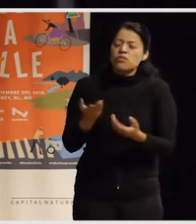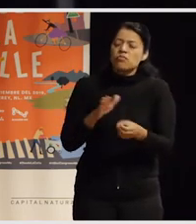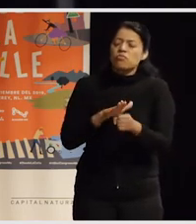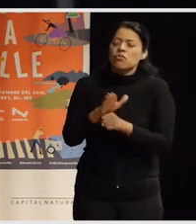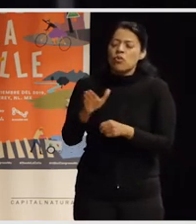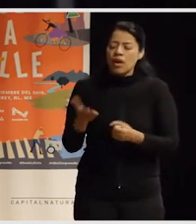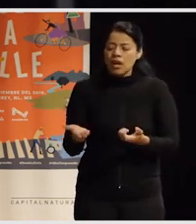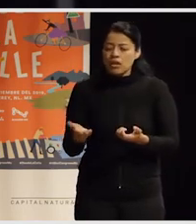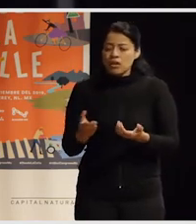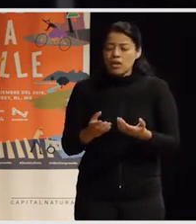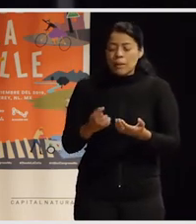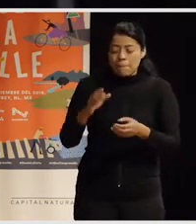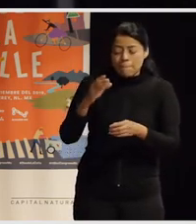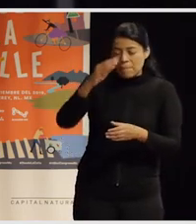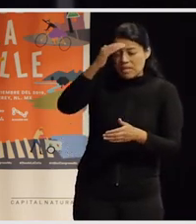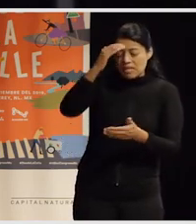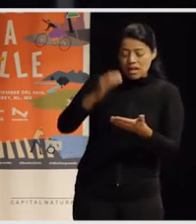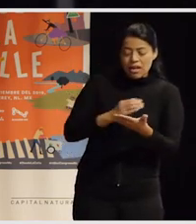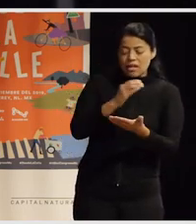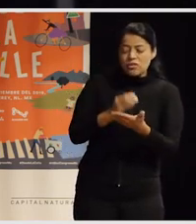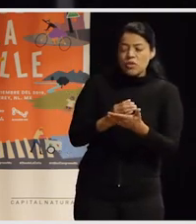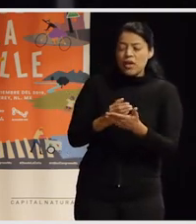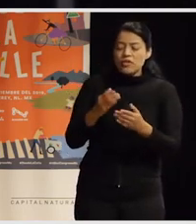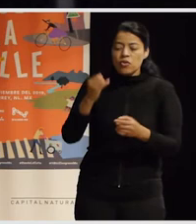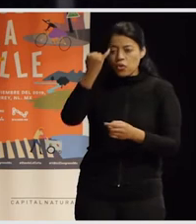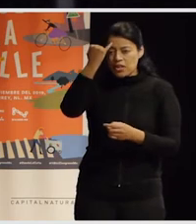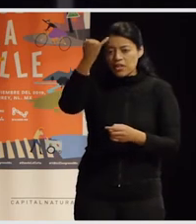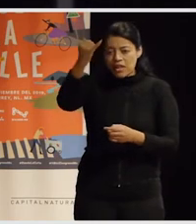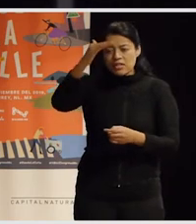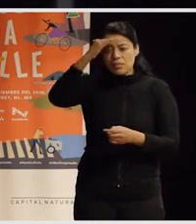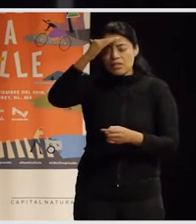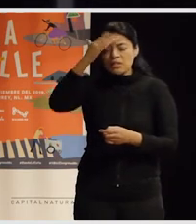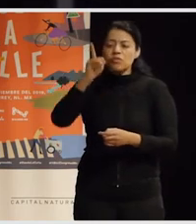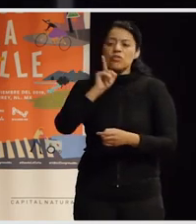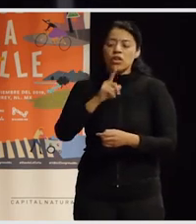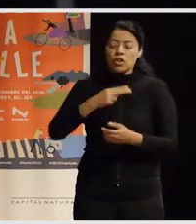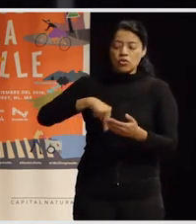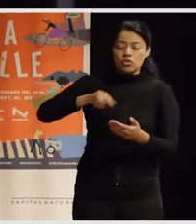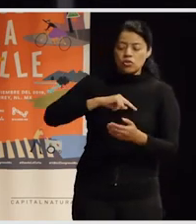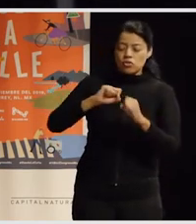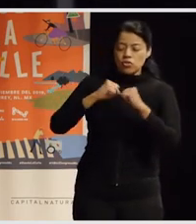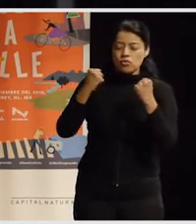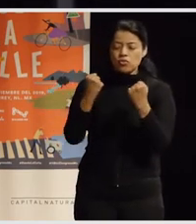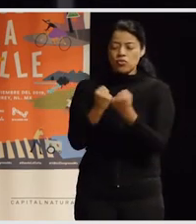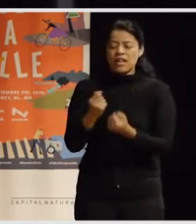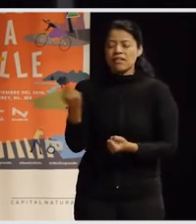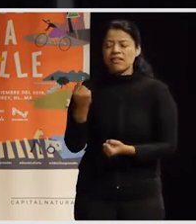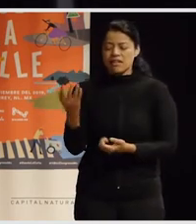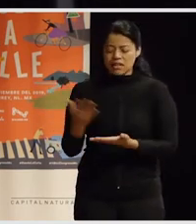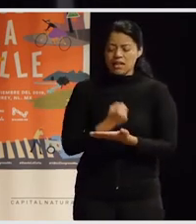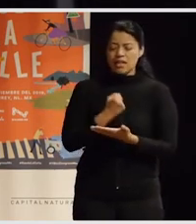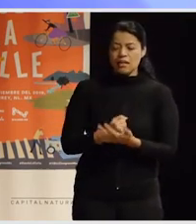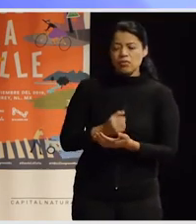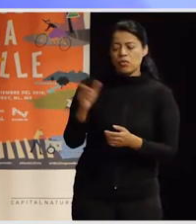ciudad en clave feminista, ¿qué ganamos, digamos, como sociedad cuando pensamos en clave feminista los